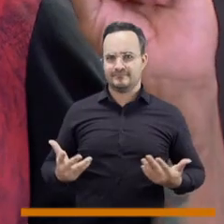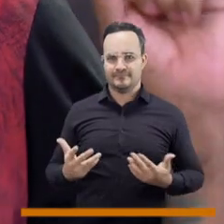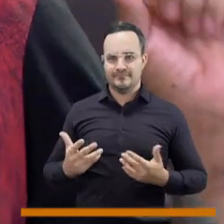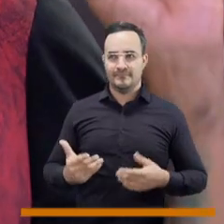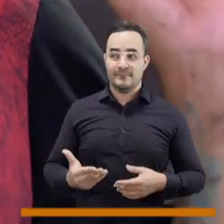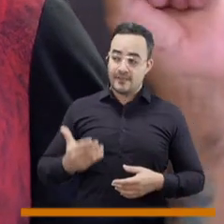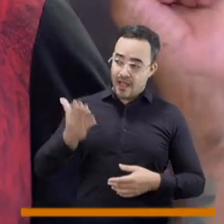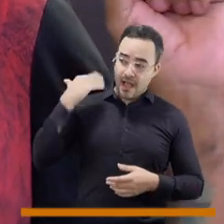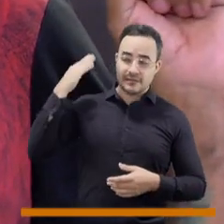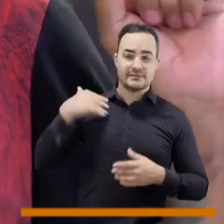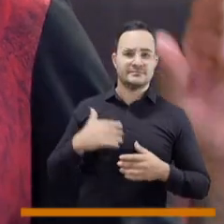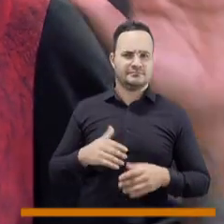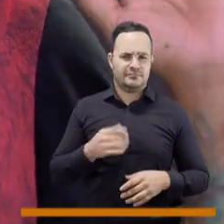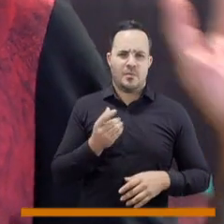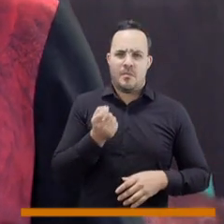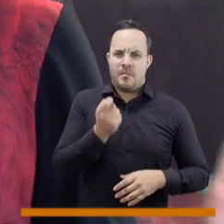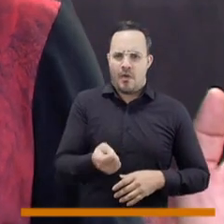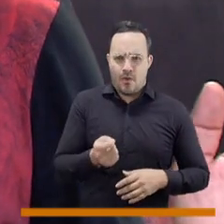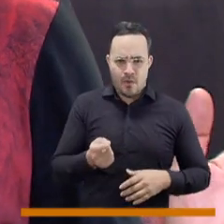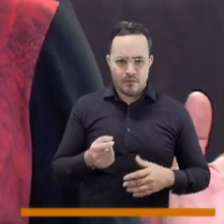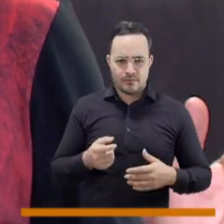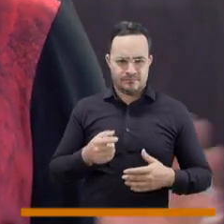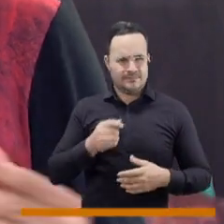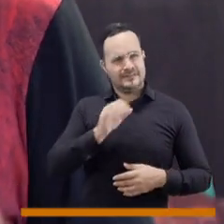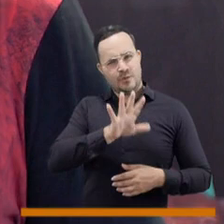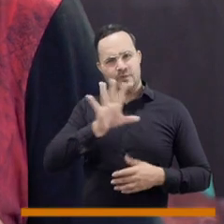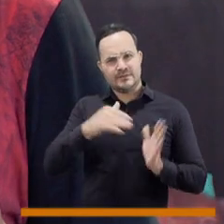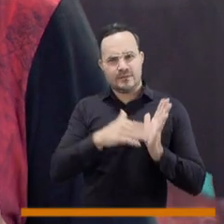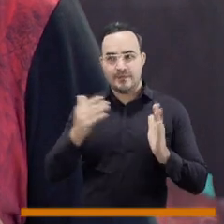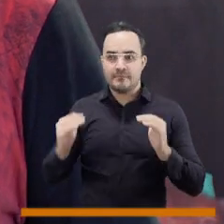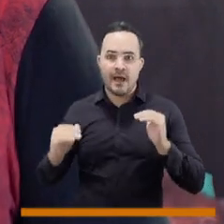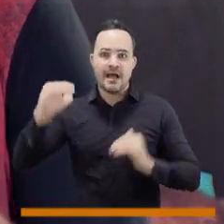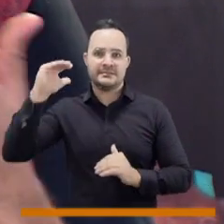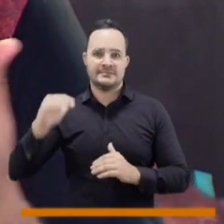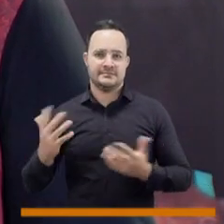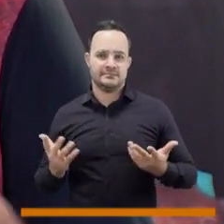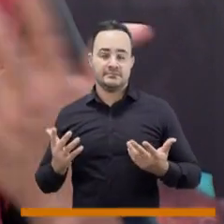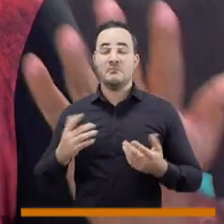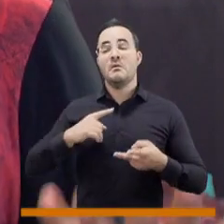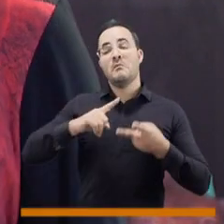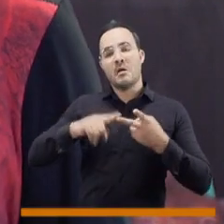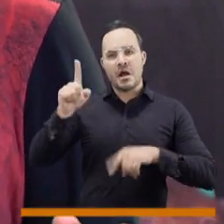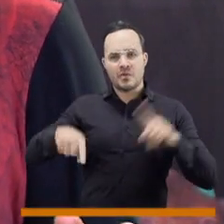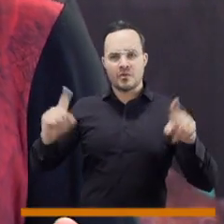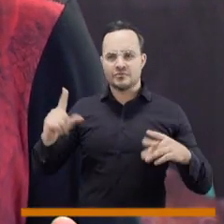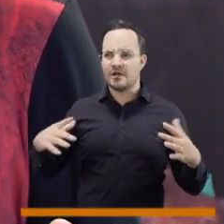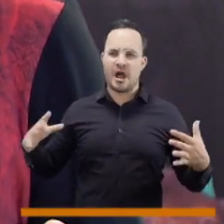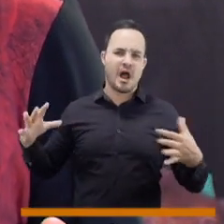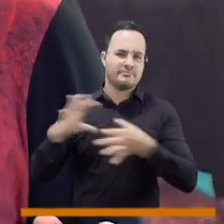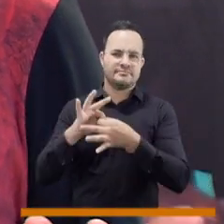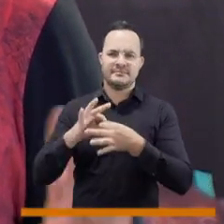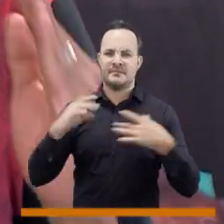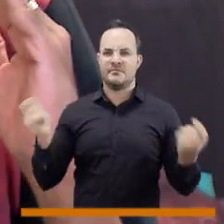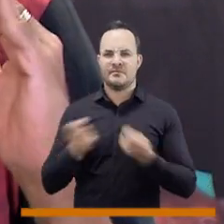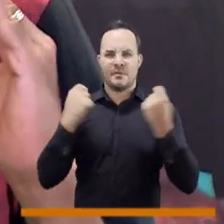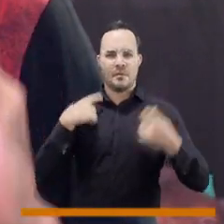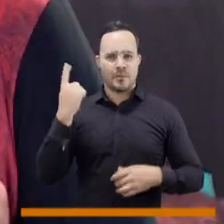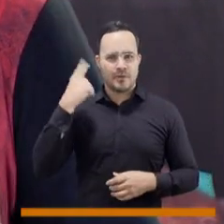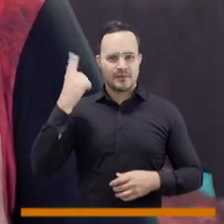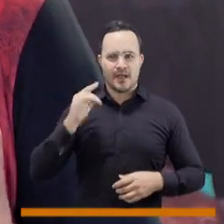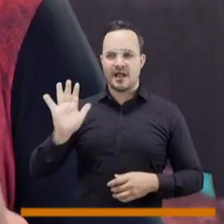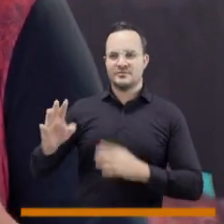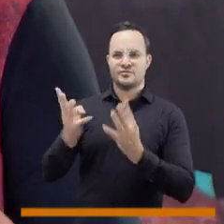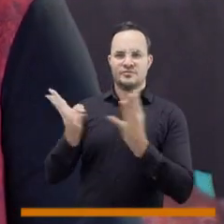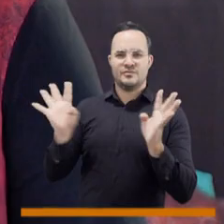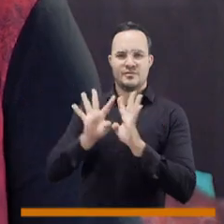muy por encima de las 52.000 que hicieron en el periodo pasado. Han hablado de que se politizó la perla. En la